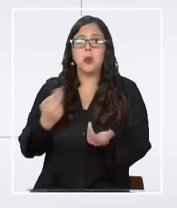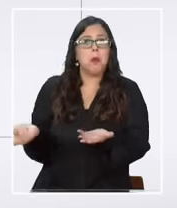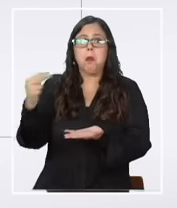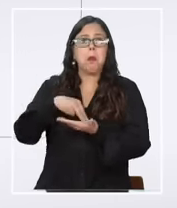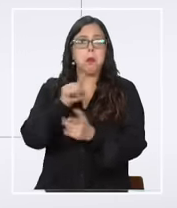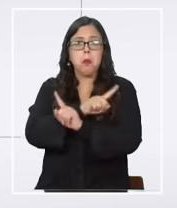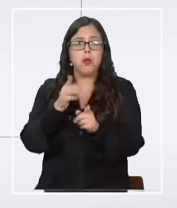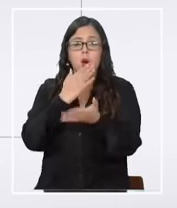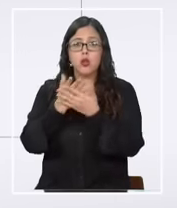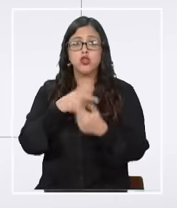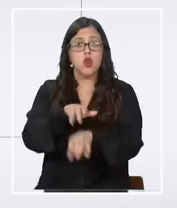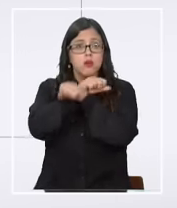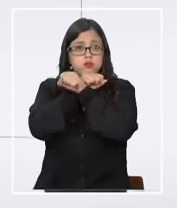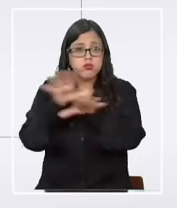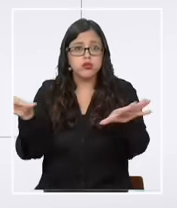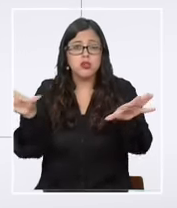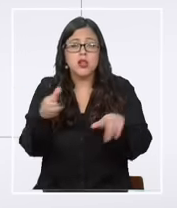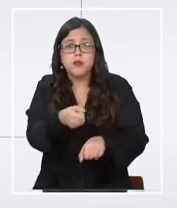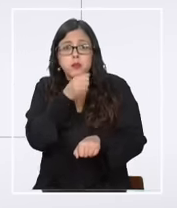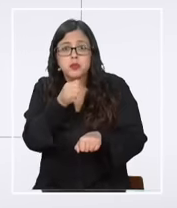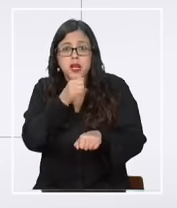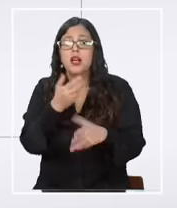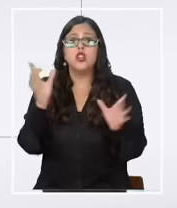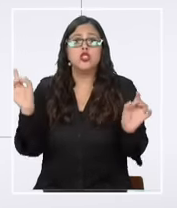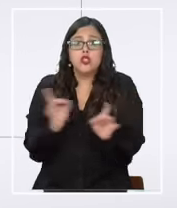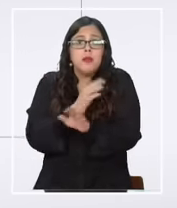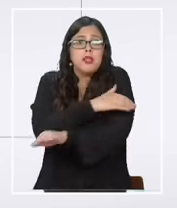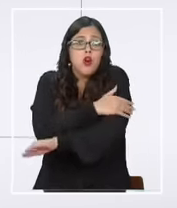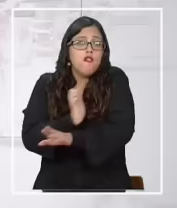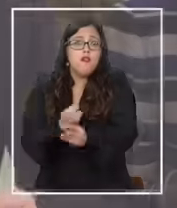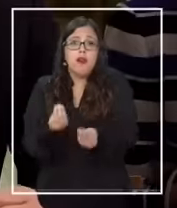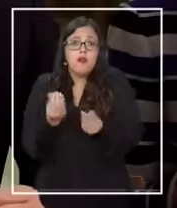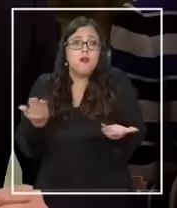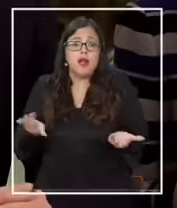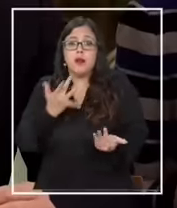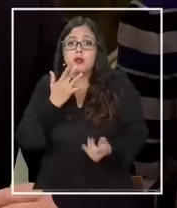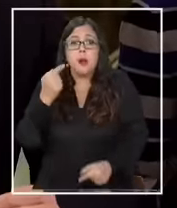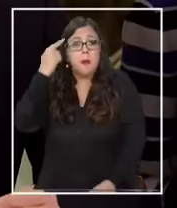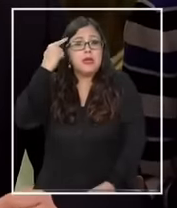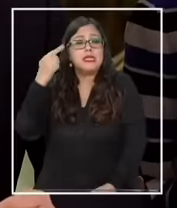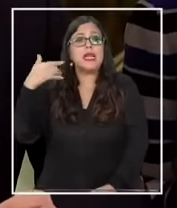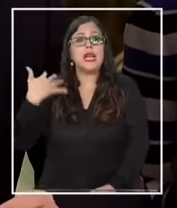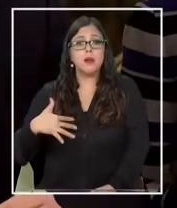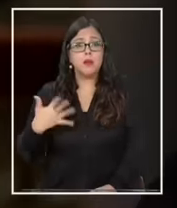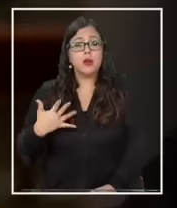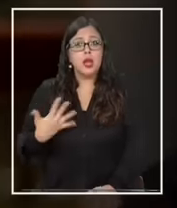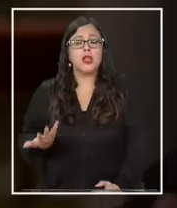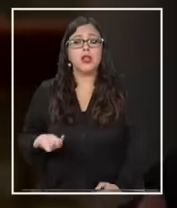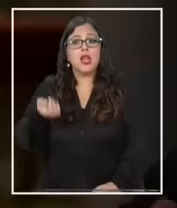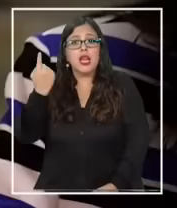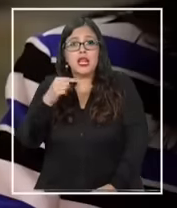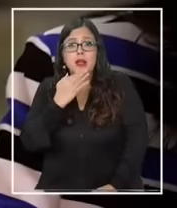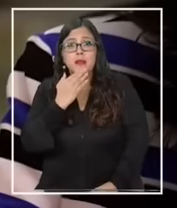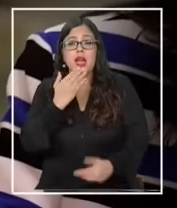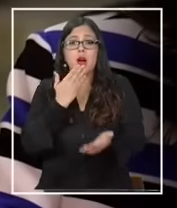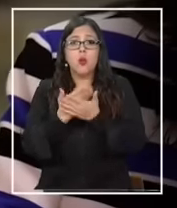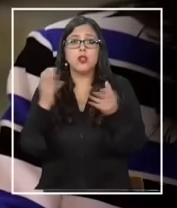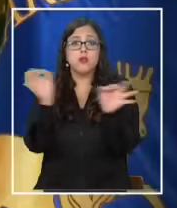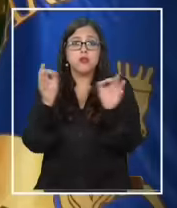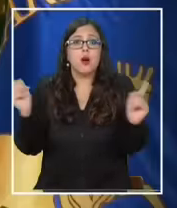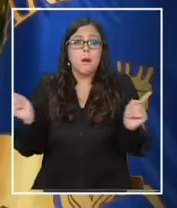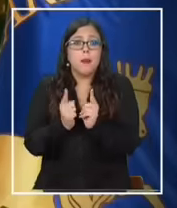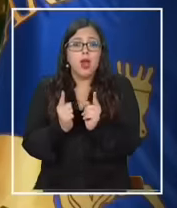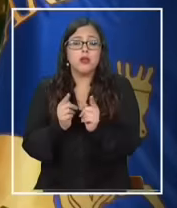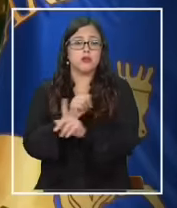cuando yo lo compartí con los medios lo hice con la mejor de las intenciones porque me pareció que era relevante y tampoco estuve en la parte en donde se llegan a las conclusiones